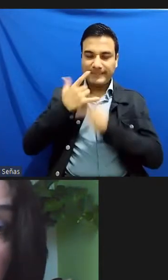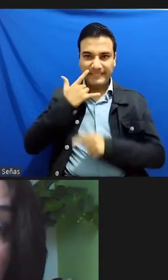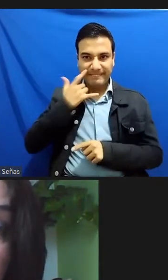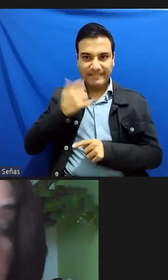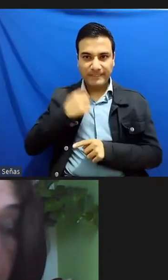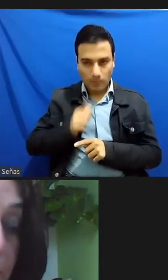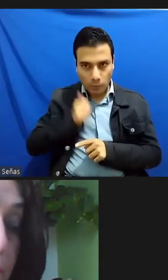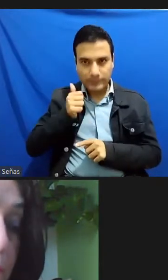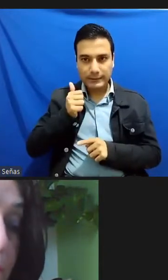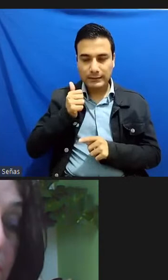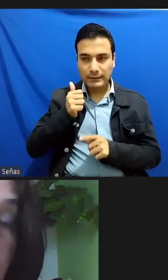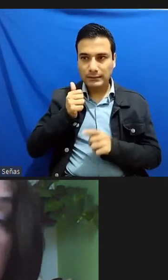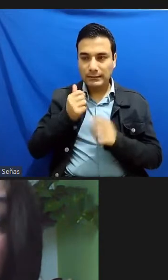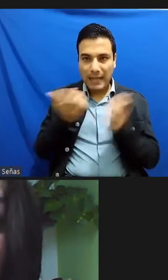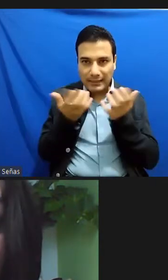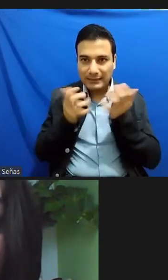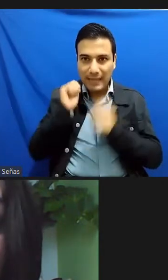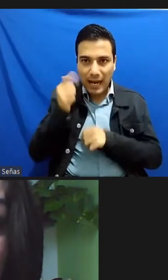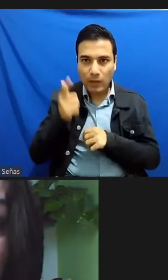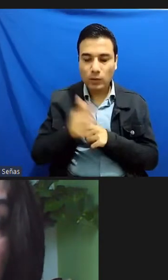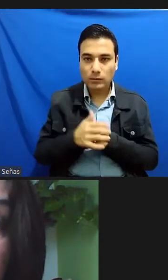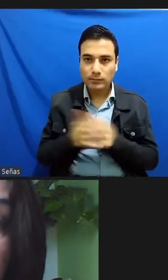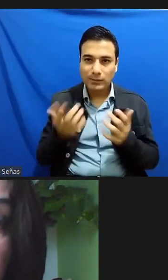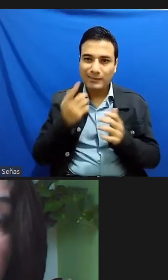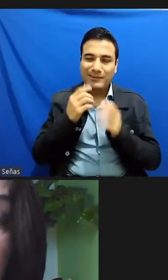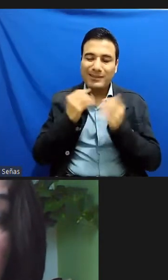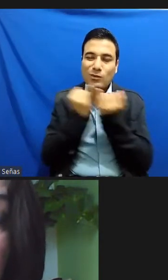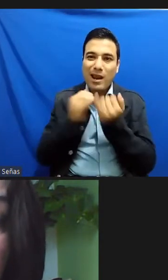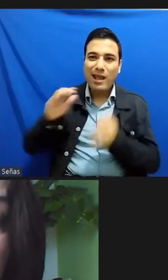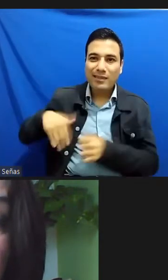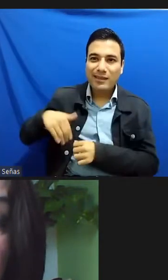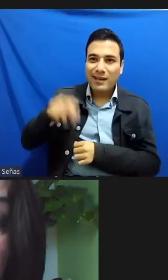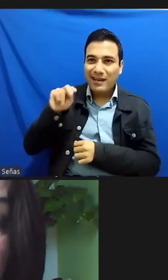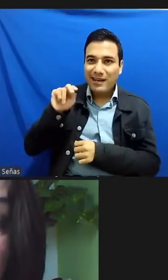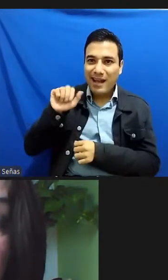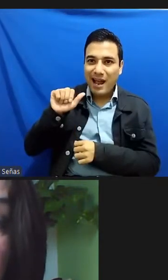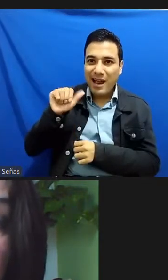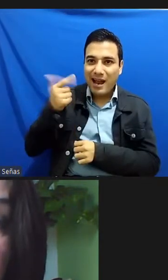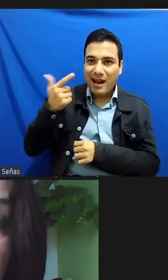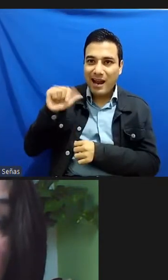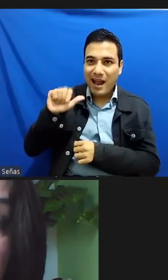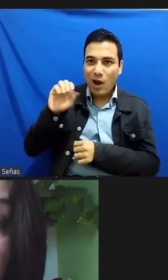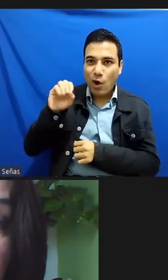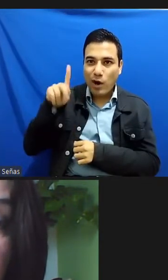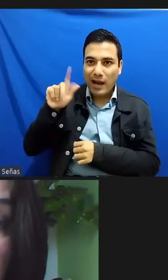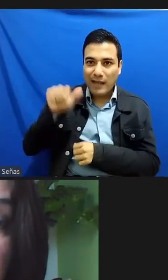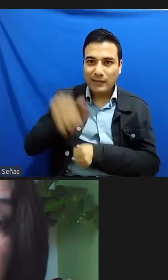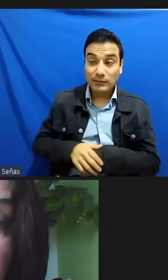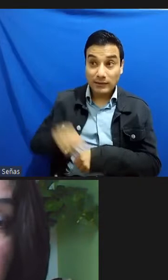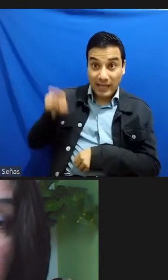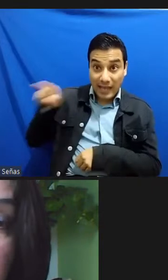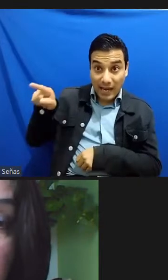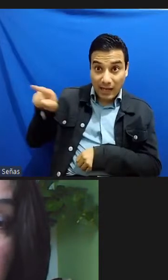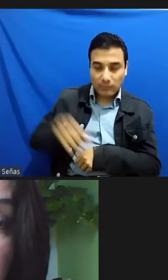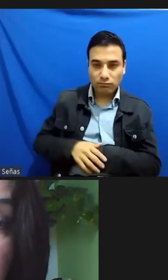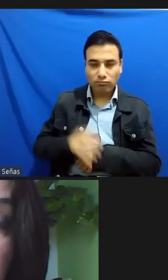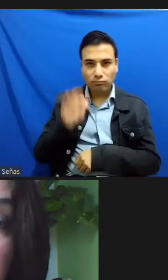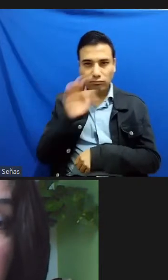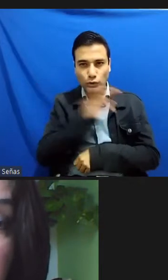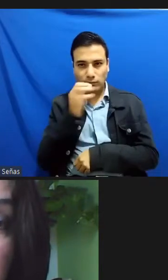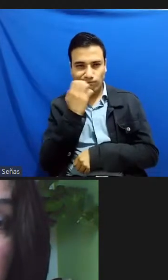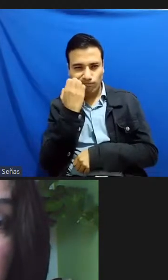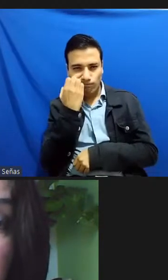sacar el partido como en este caso de Shikinagaoka que pudo mirar lo que el otro no puede ver